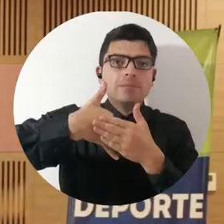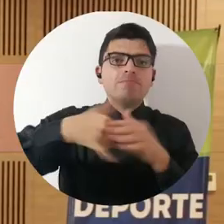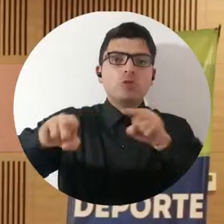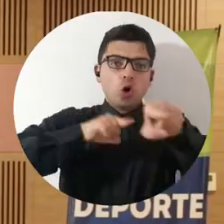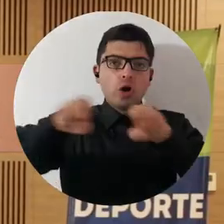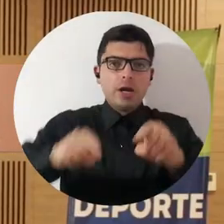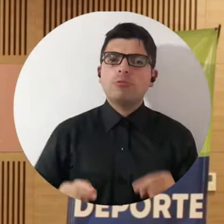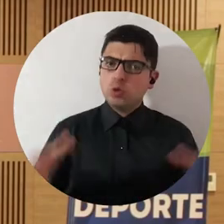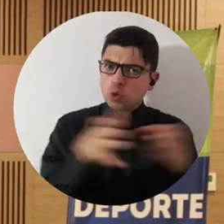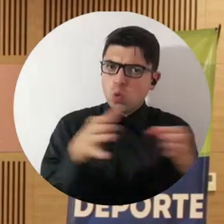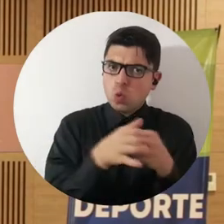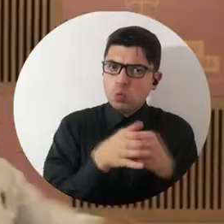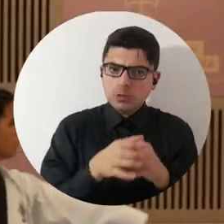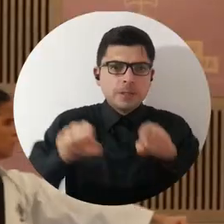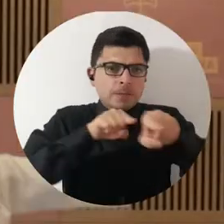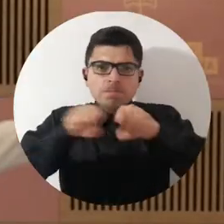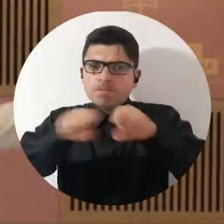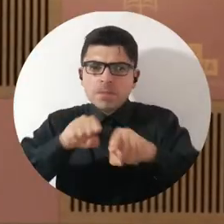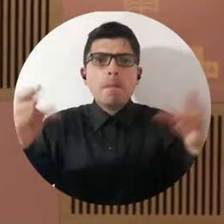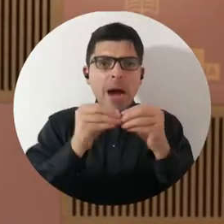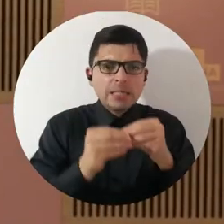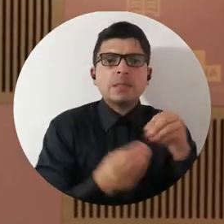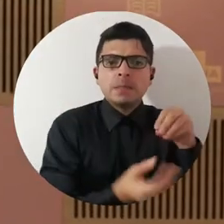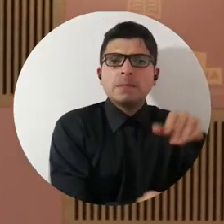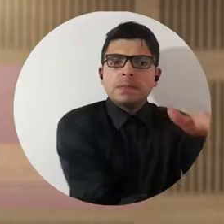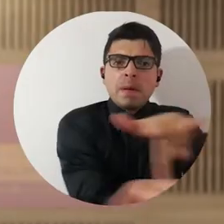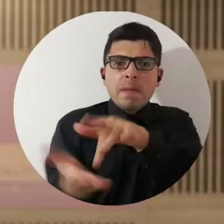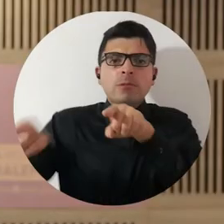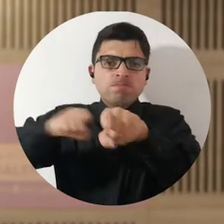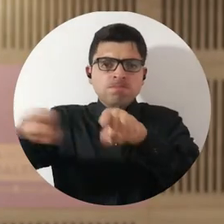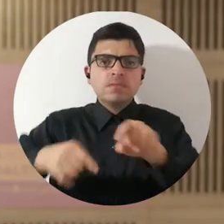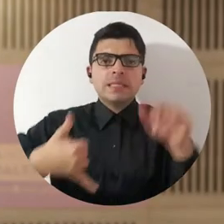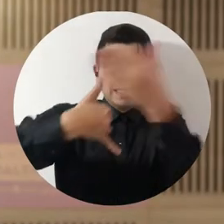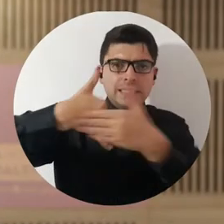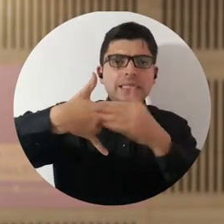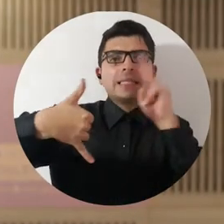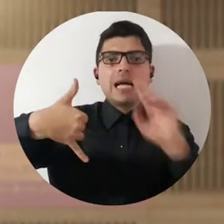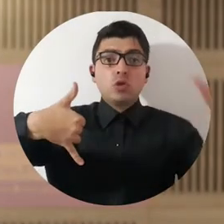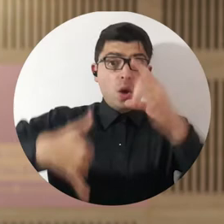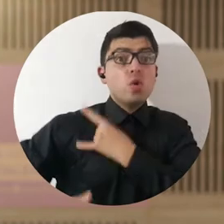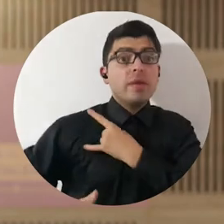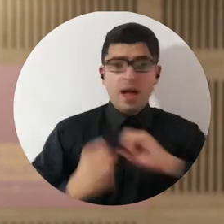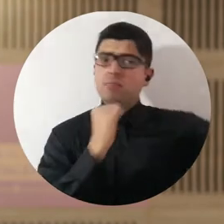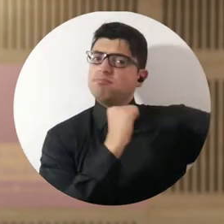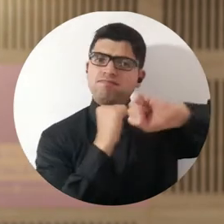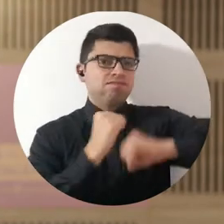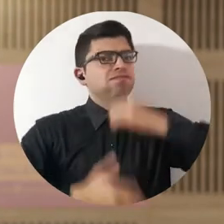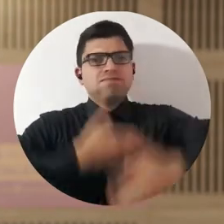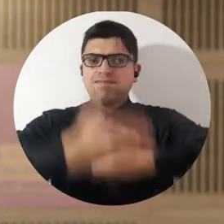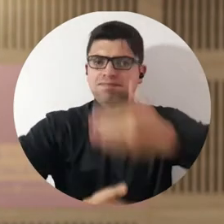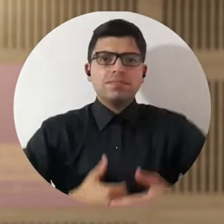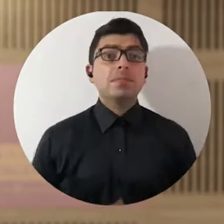estamos intentando competir en más rankings nacionales. Siento que la universidad ha apoyado muchísimo todo este proceso,